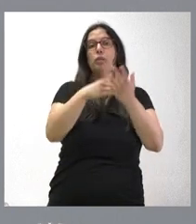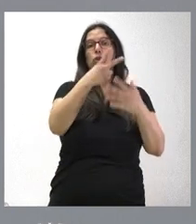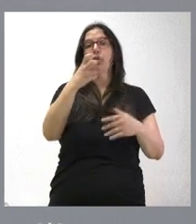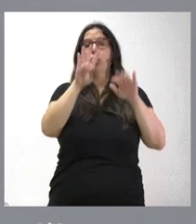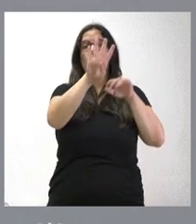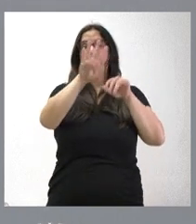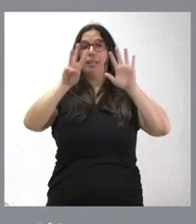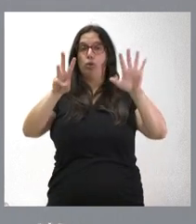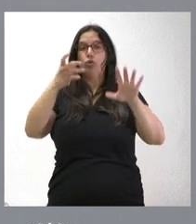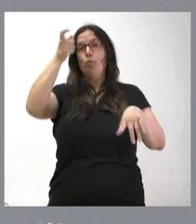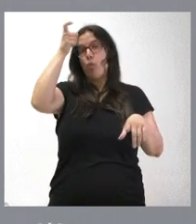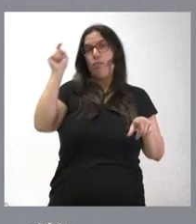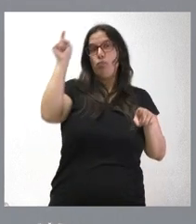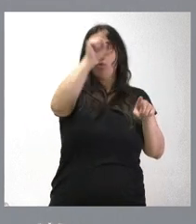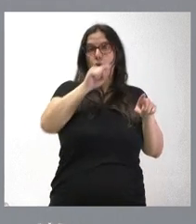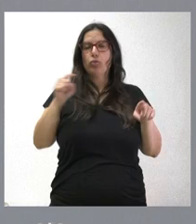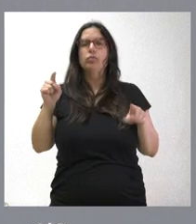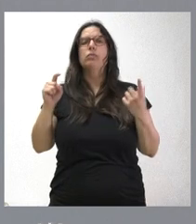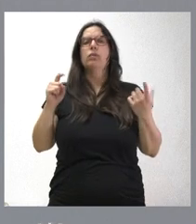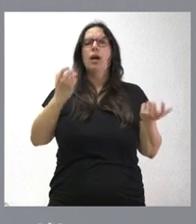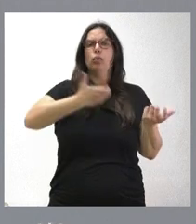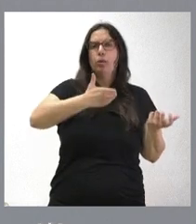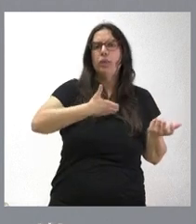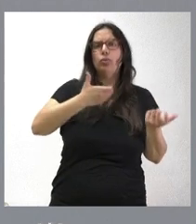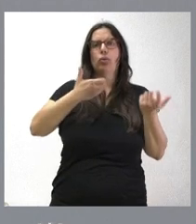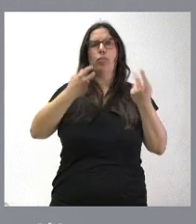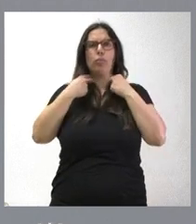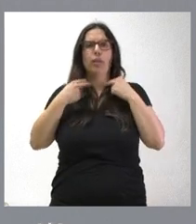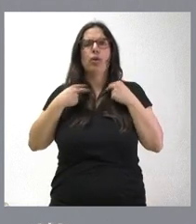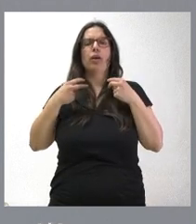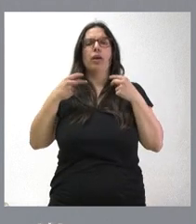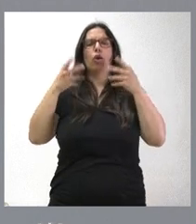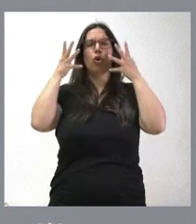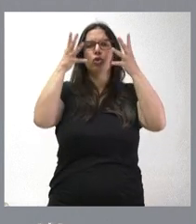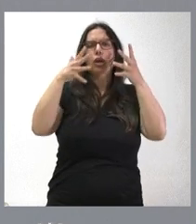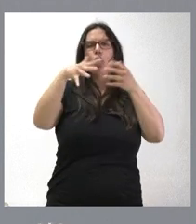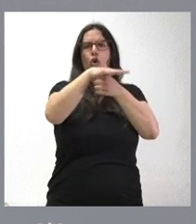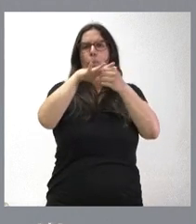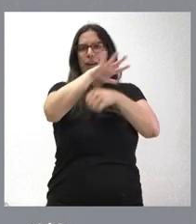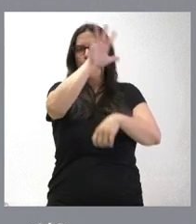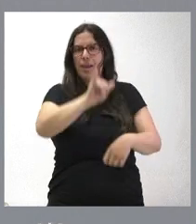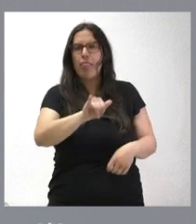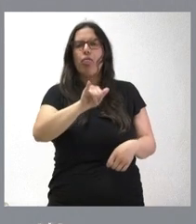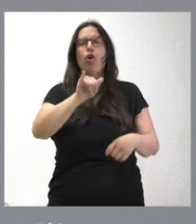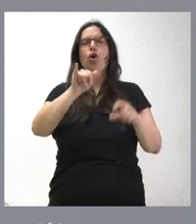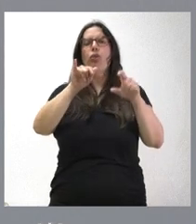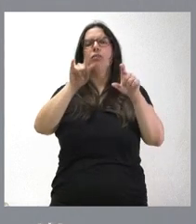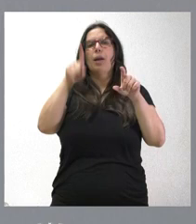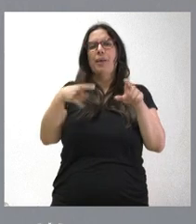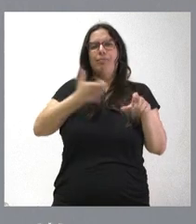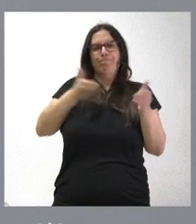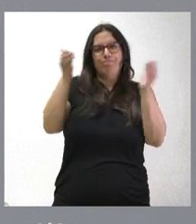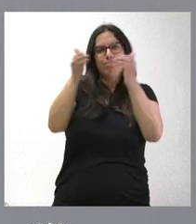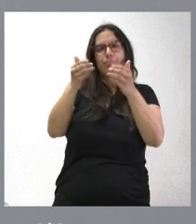municipios, un buen número de corporaciones locales, un consejo comarcal, entidades locales menores,